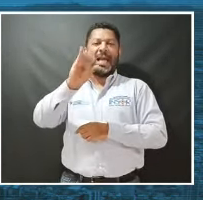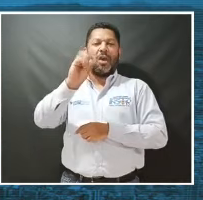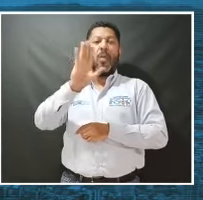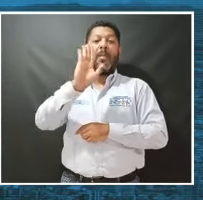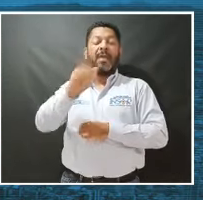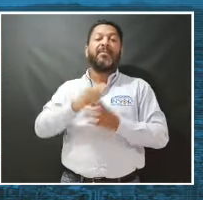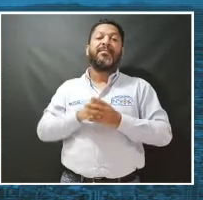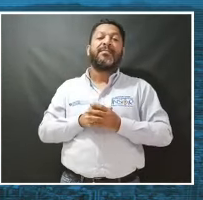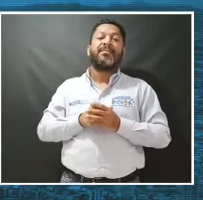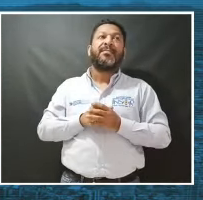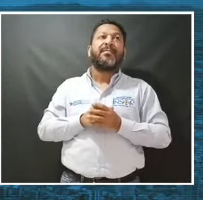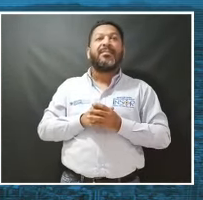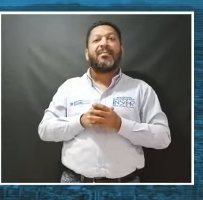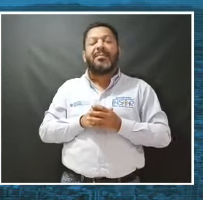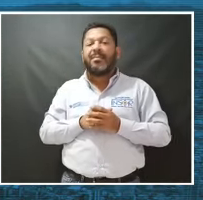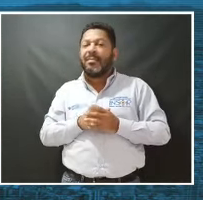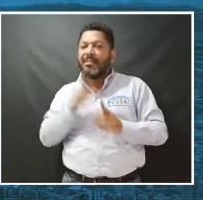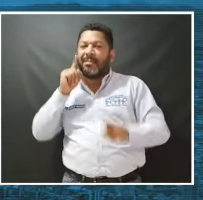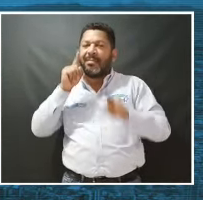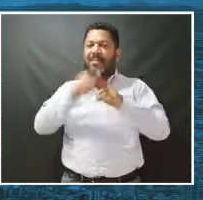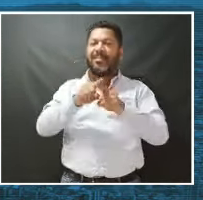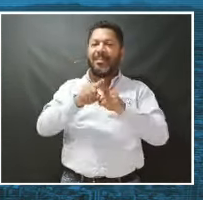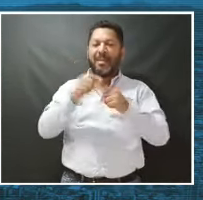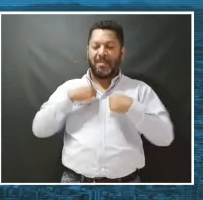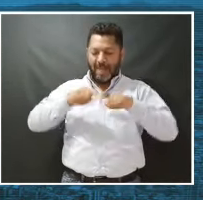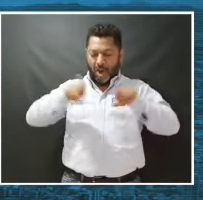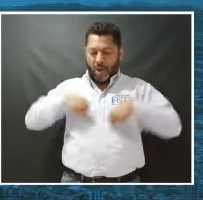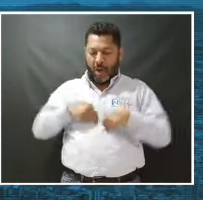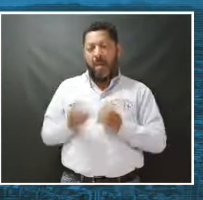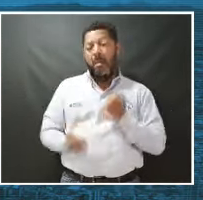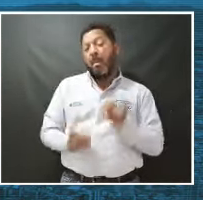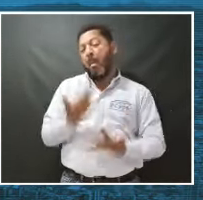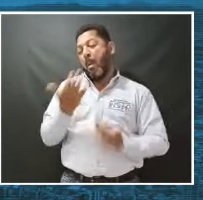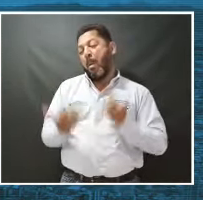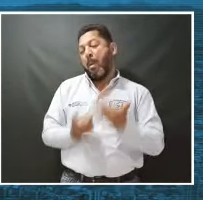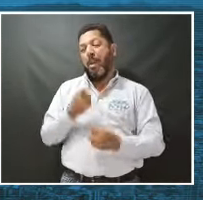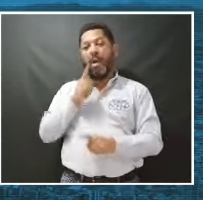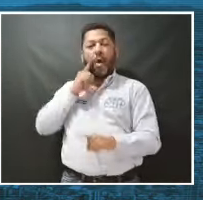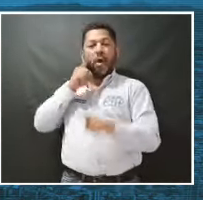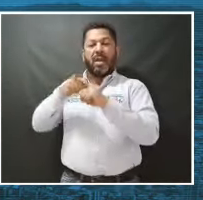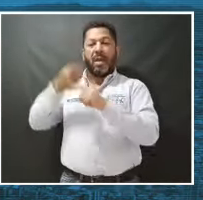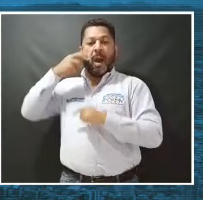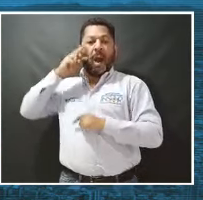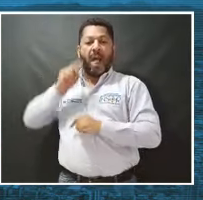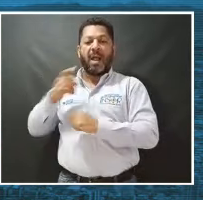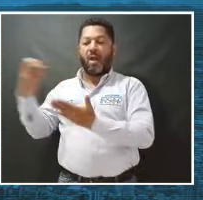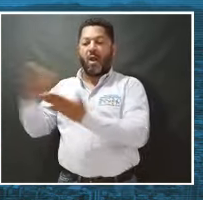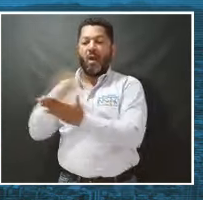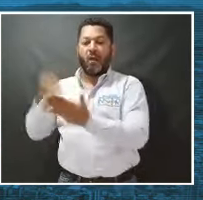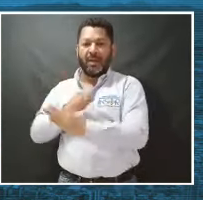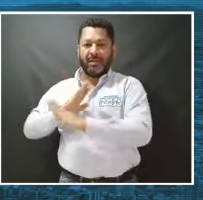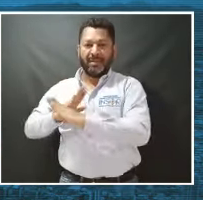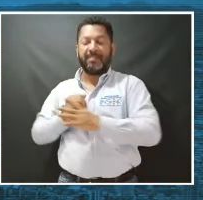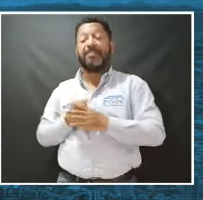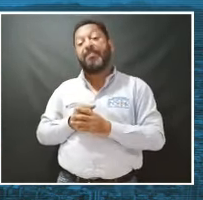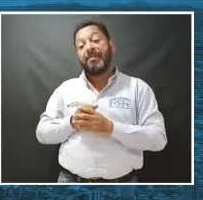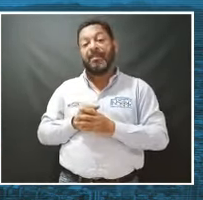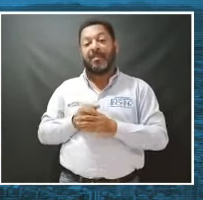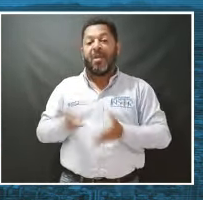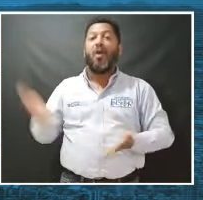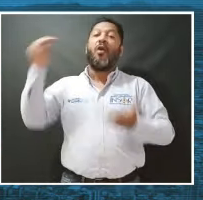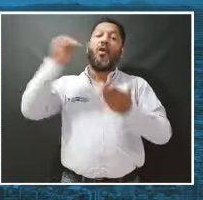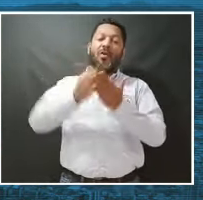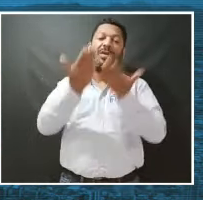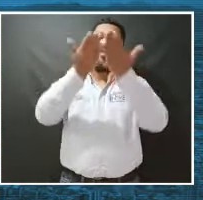un alemán, ciudadano alemán, decide prender fuego a su local pues con el fin de cobrar un seguro y la edificación